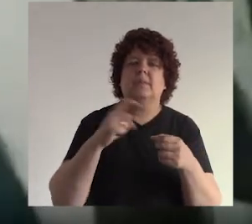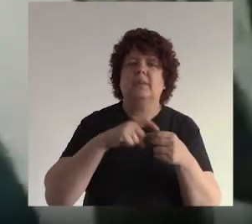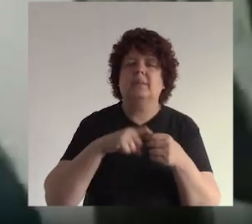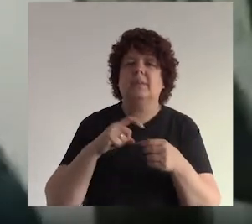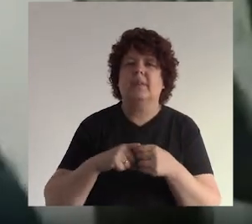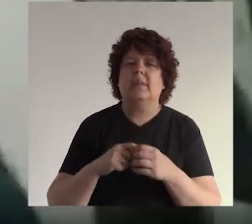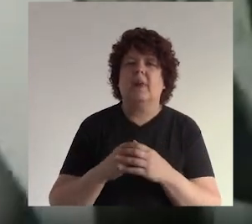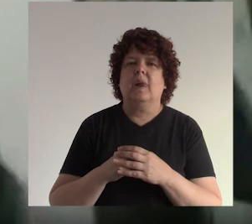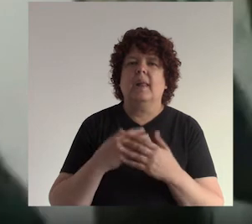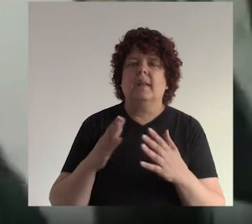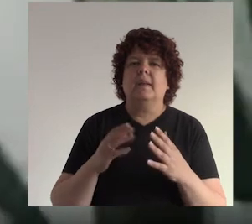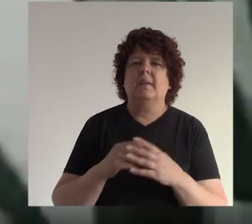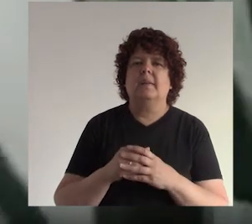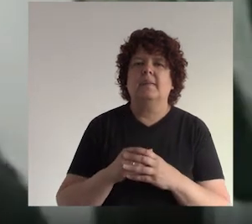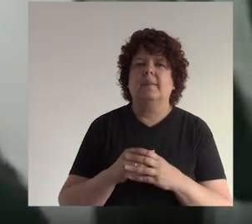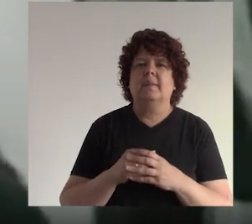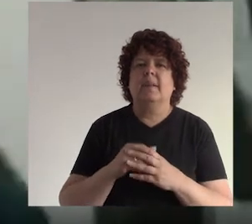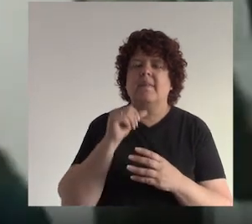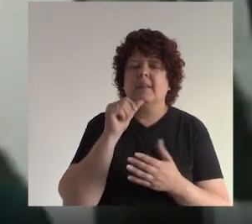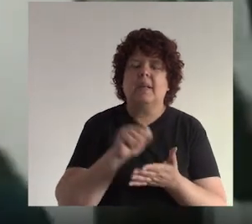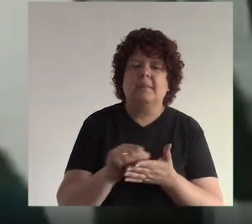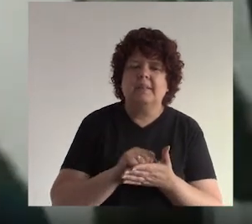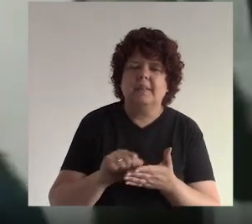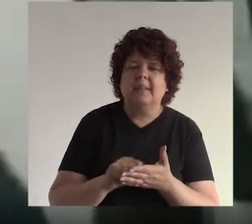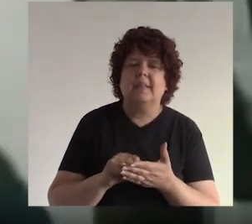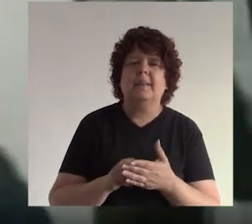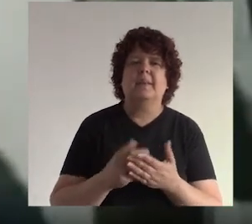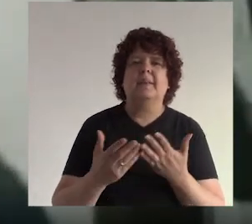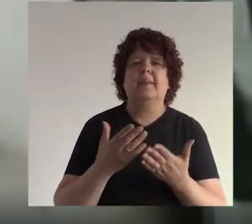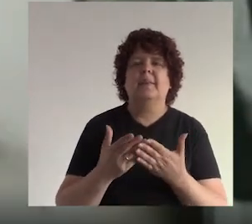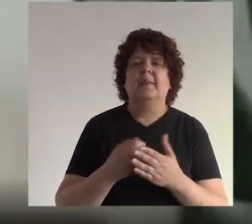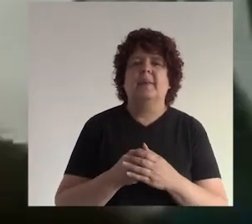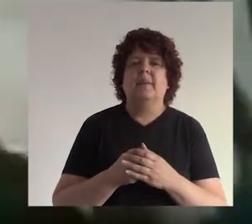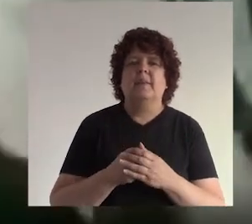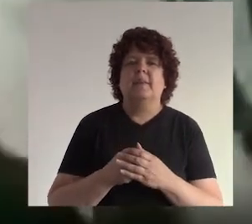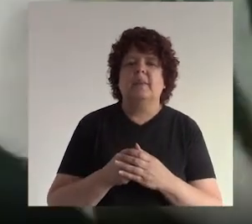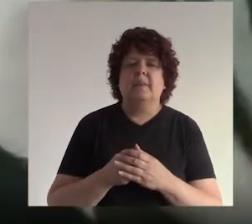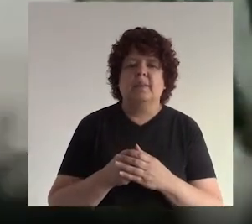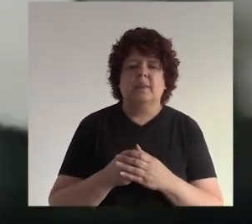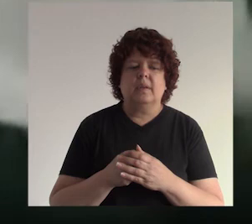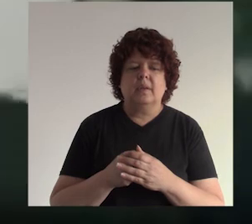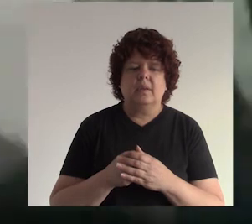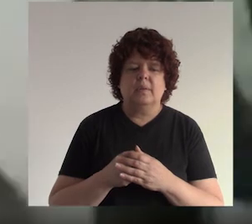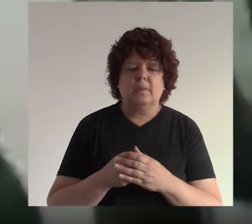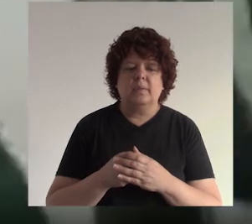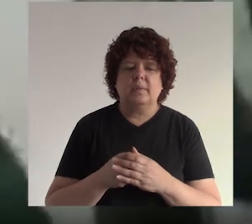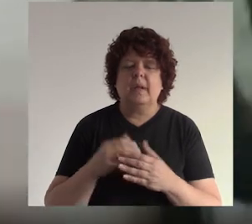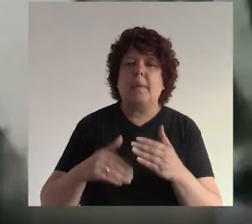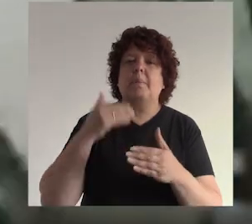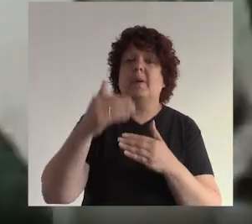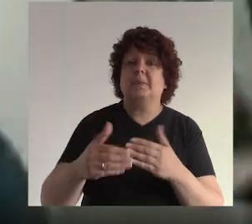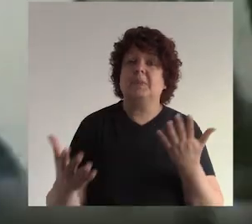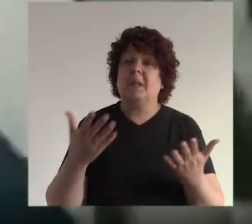y yo sé que hoy día se han llevado nos ha faltado lapicero o de repente cómo crear en nuestra página de repente